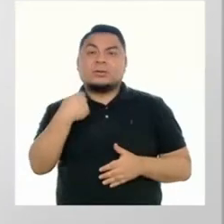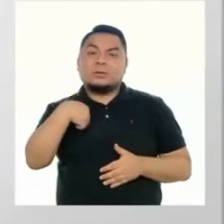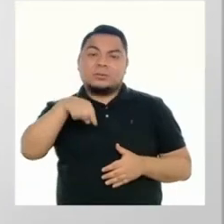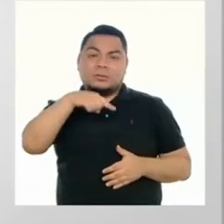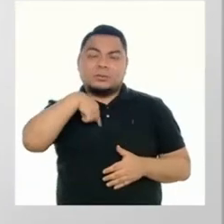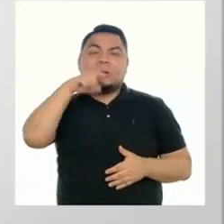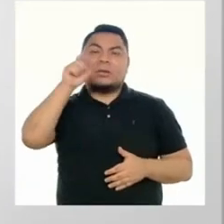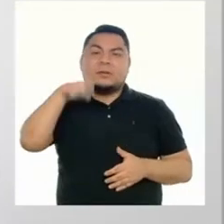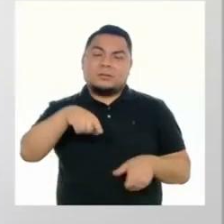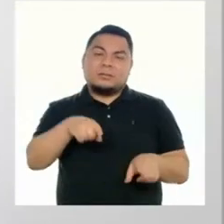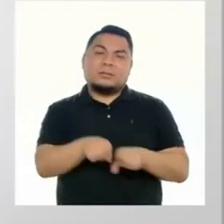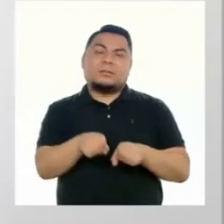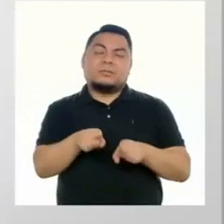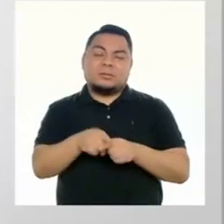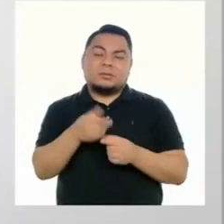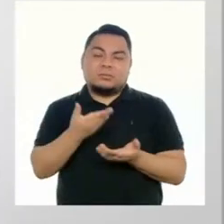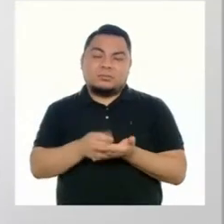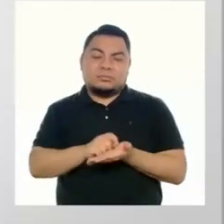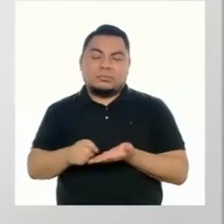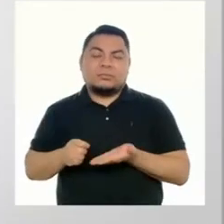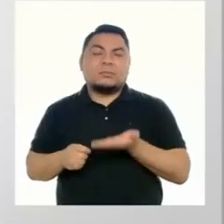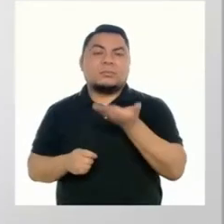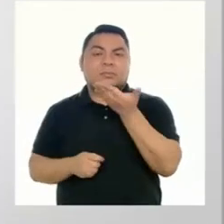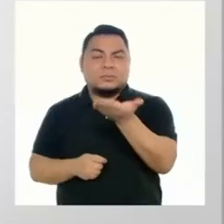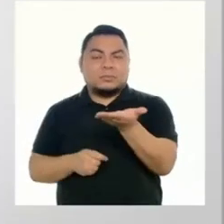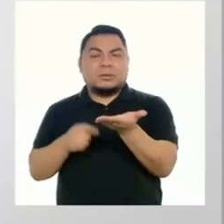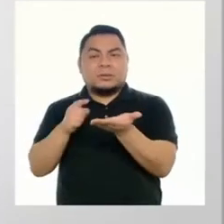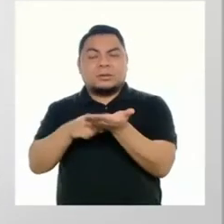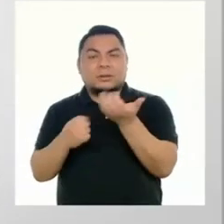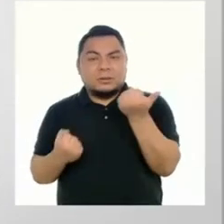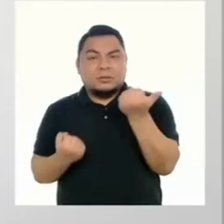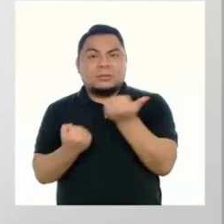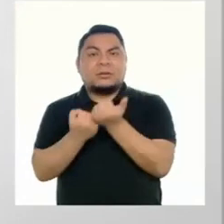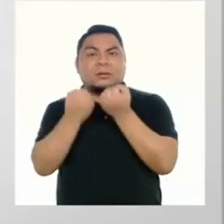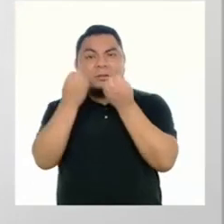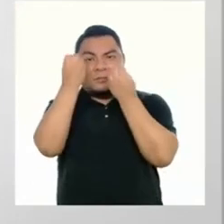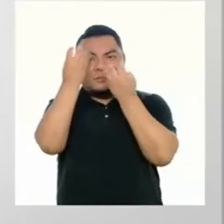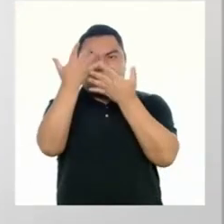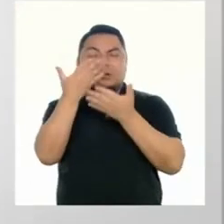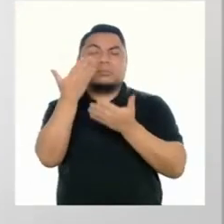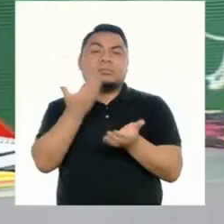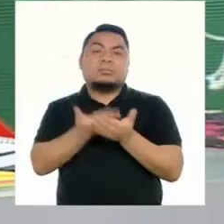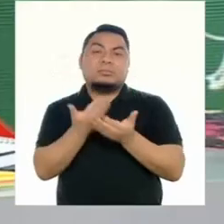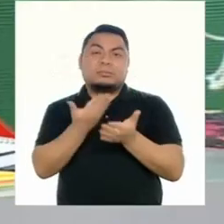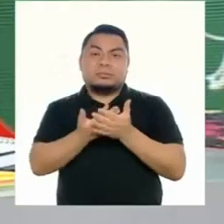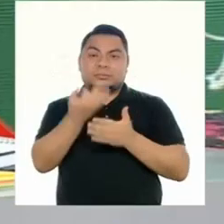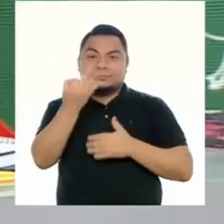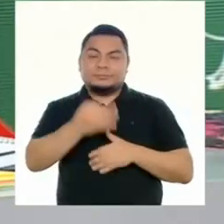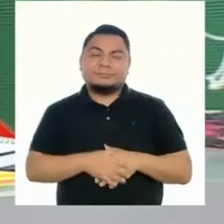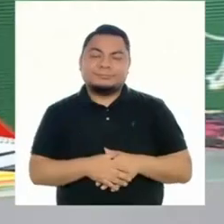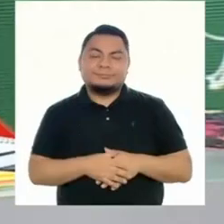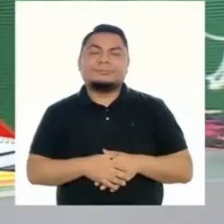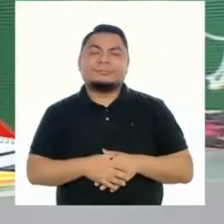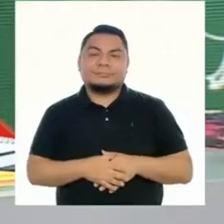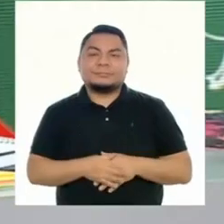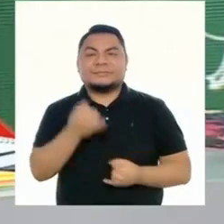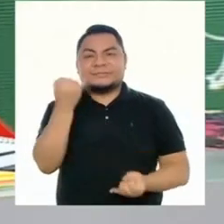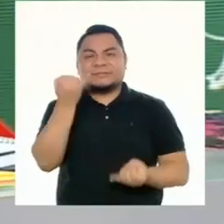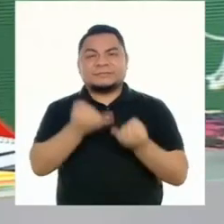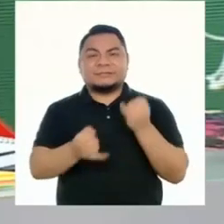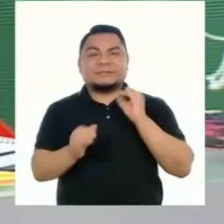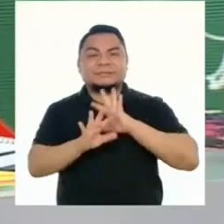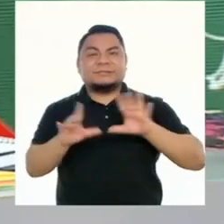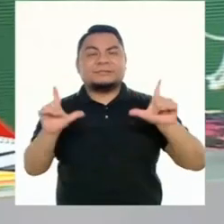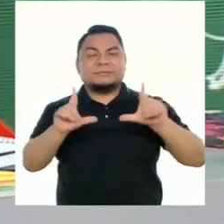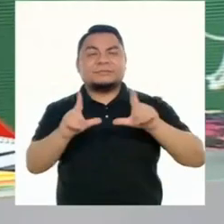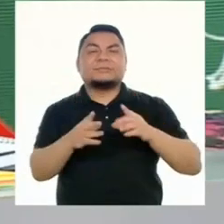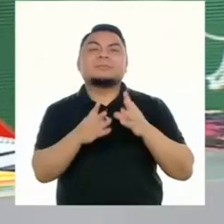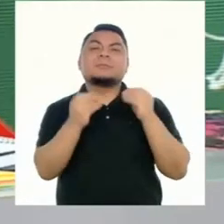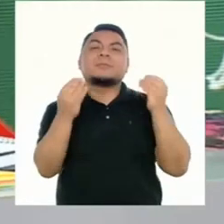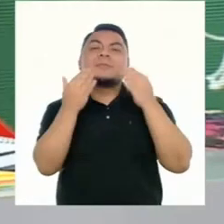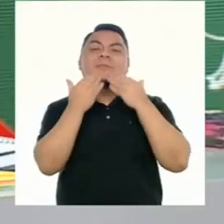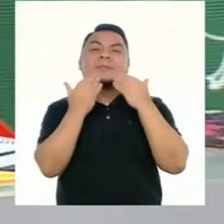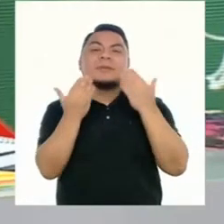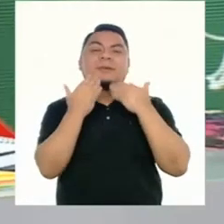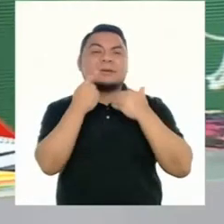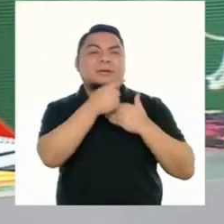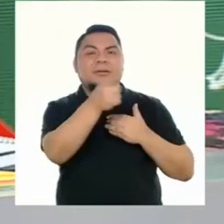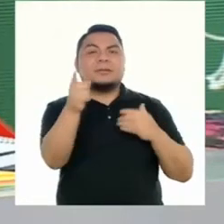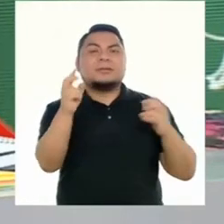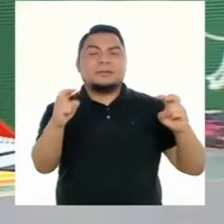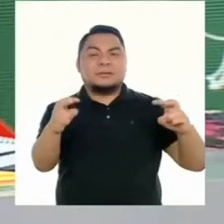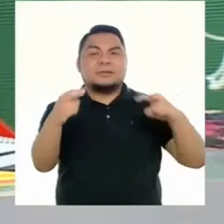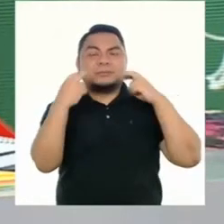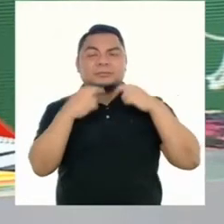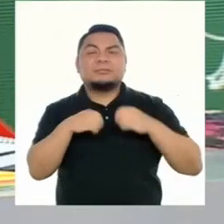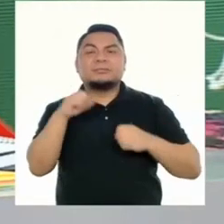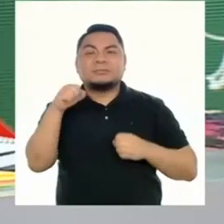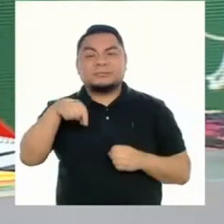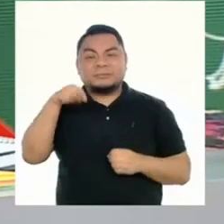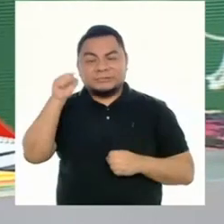nosotros también debemos plasmar nuestra postura y respaldarla con información concreta. Hemos llegado al final del programa. Muchísimas gracias